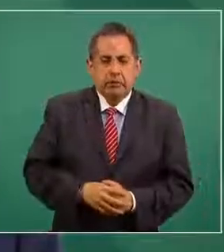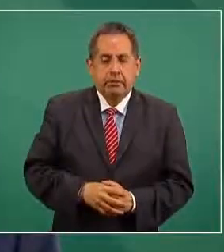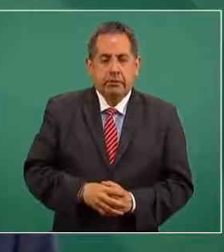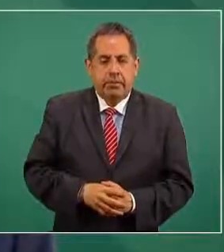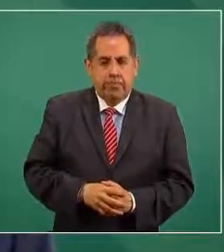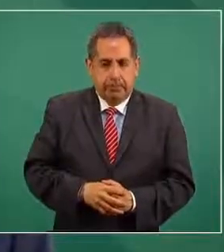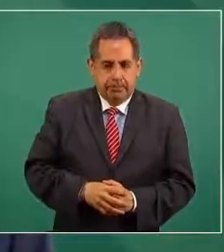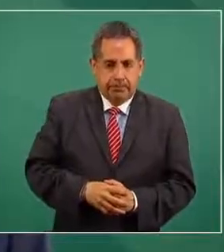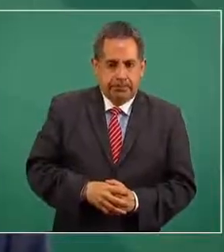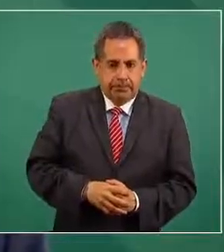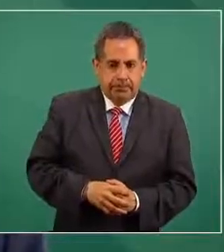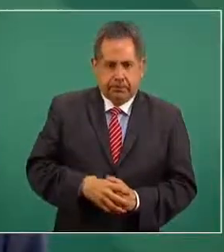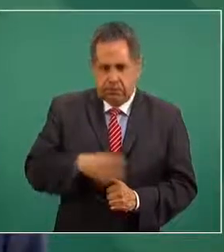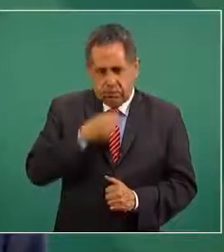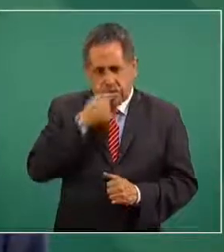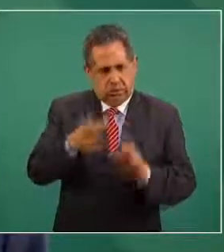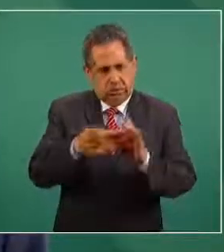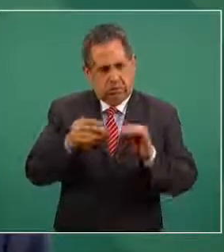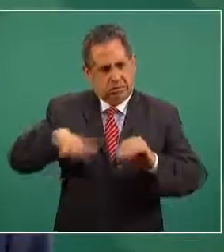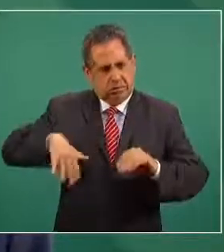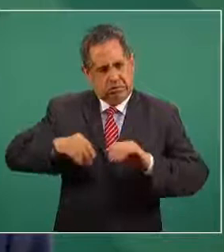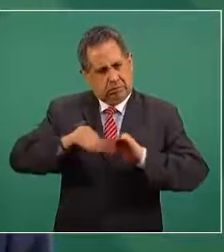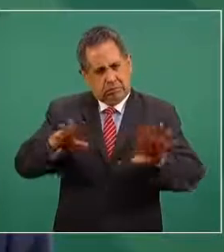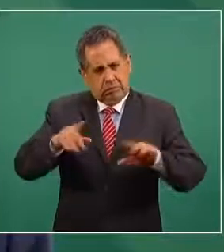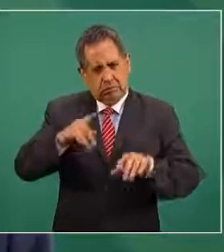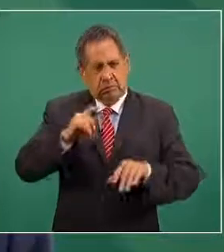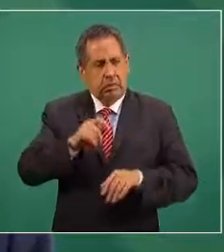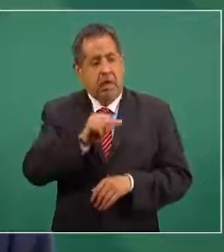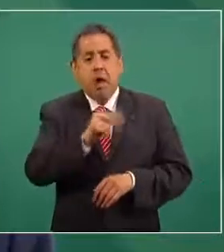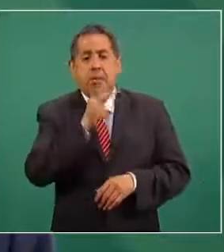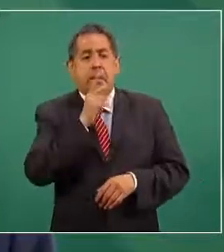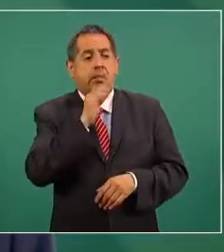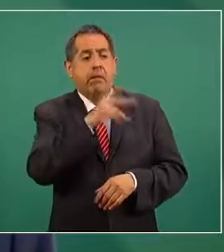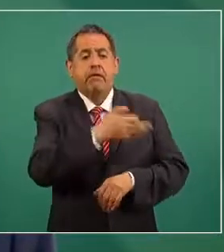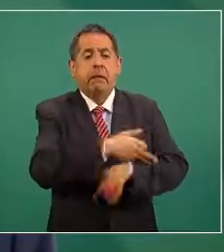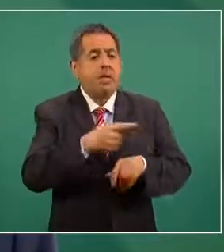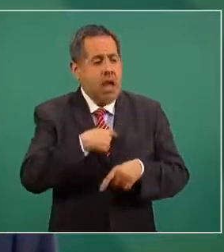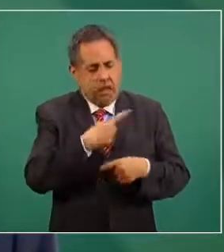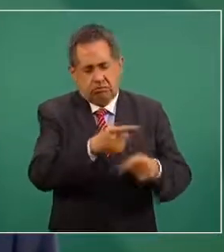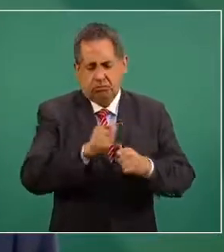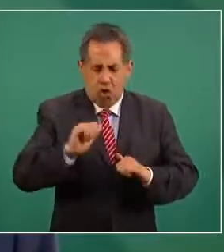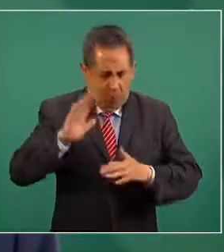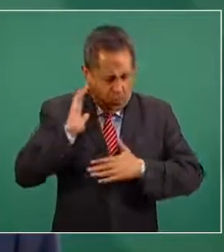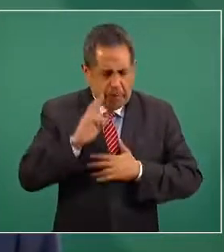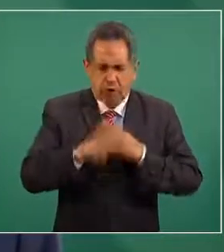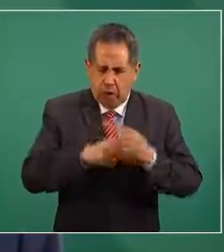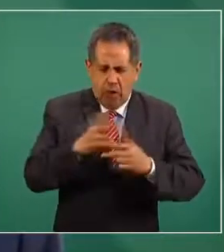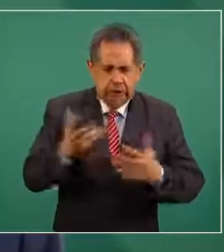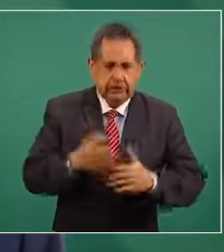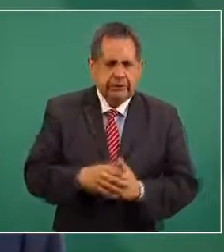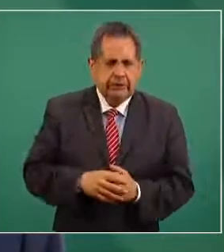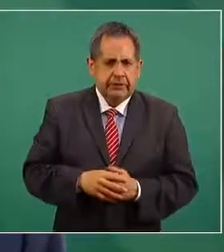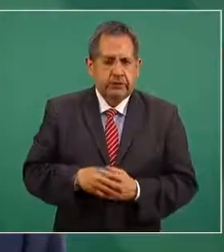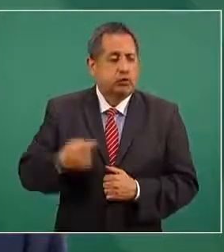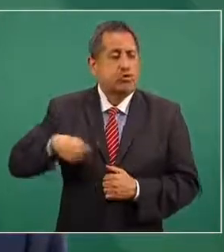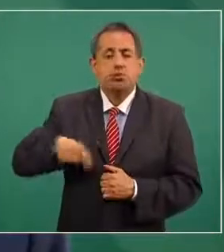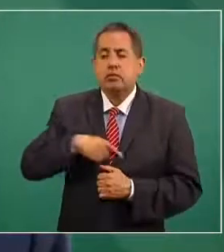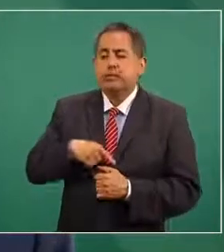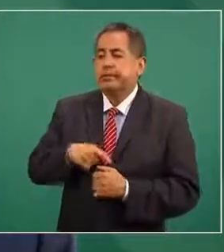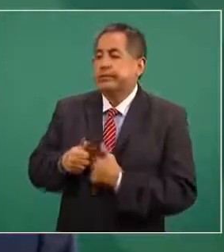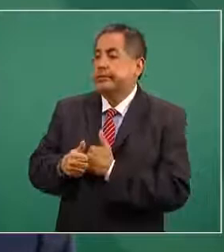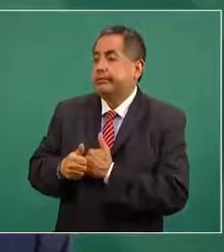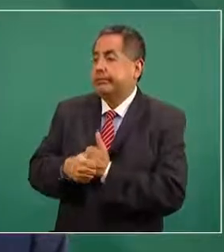se lo acabo de decir a las madres a los padres de familia nosotros no vamos